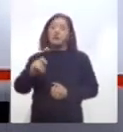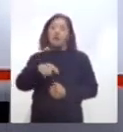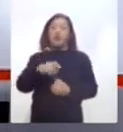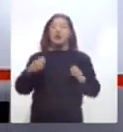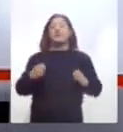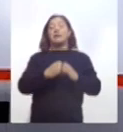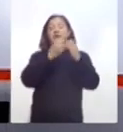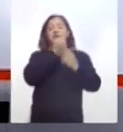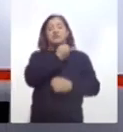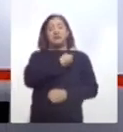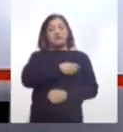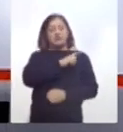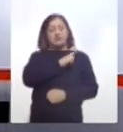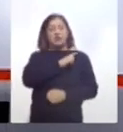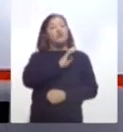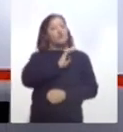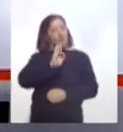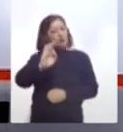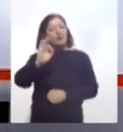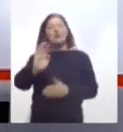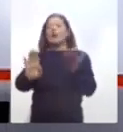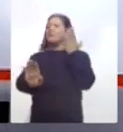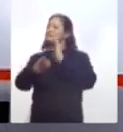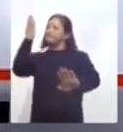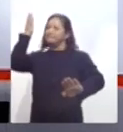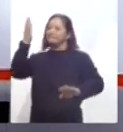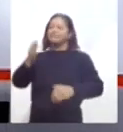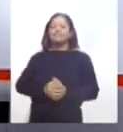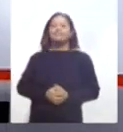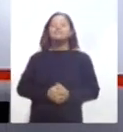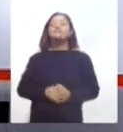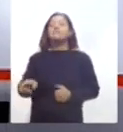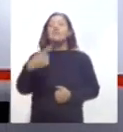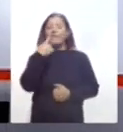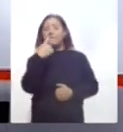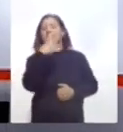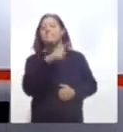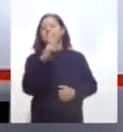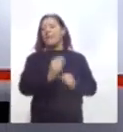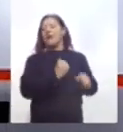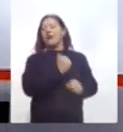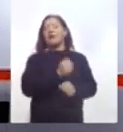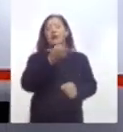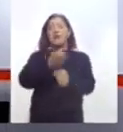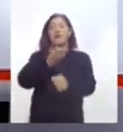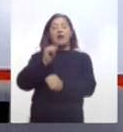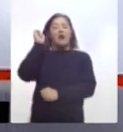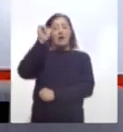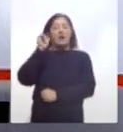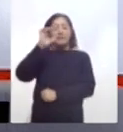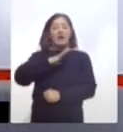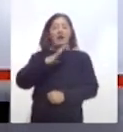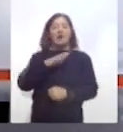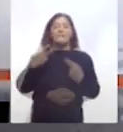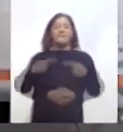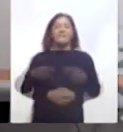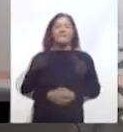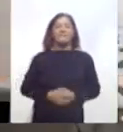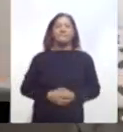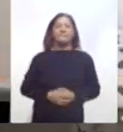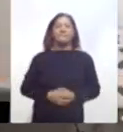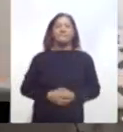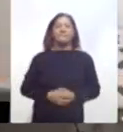emergencia sanitaria con la presentación de su declaración anual. Este mes de abril corresponde a las personas físicas.